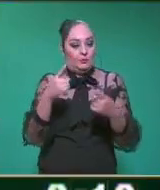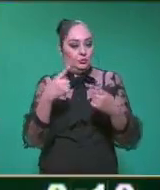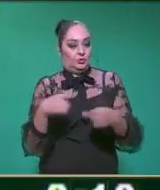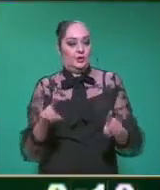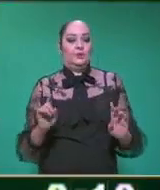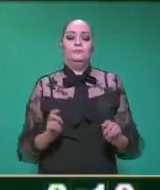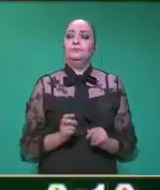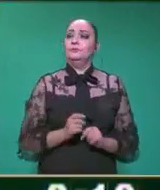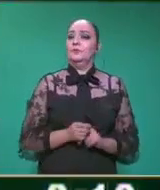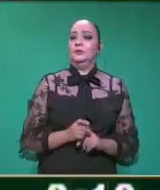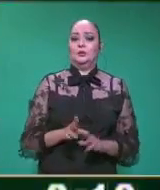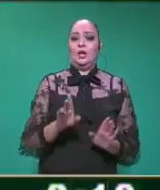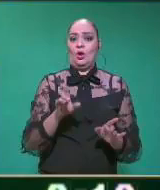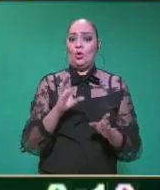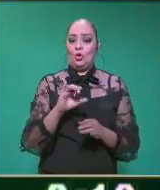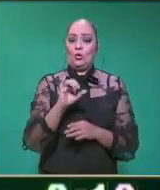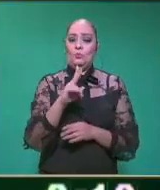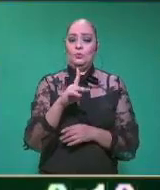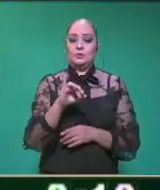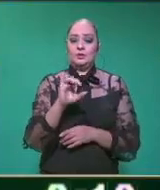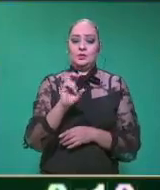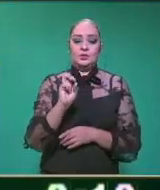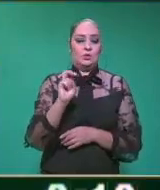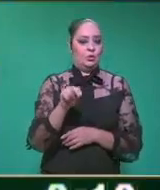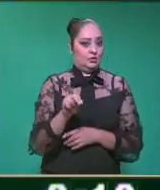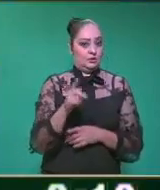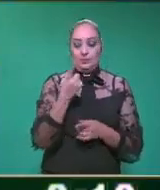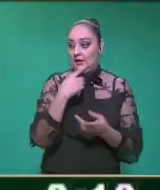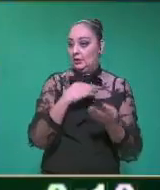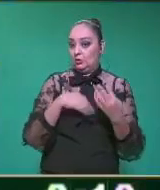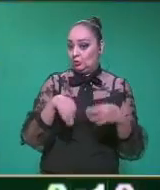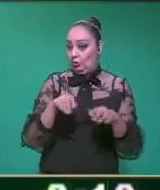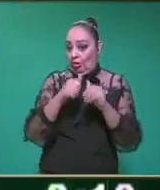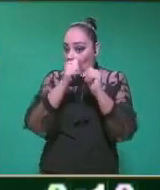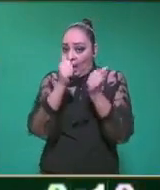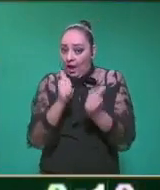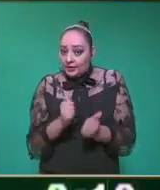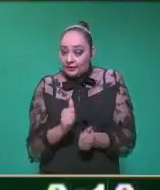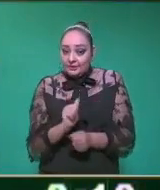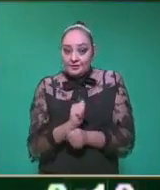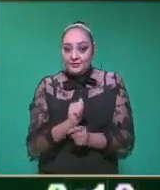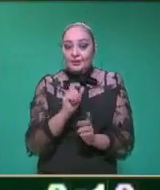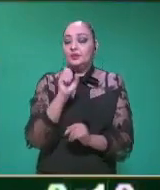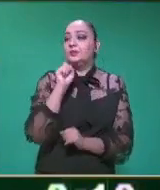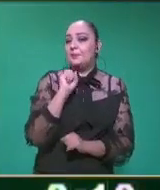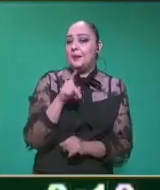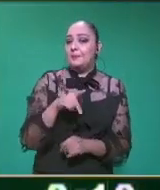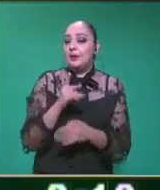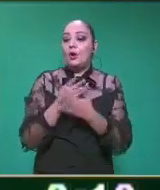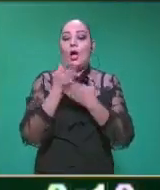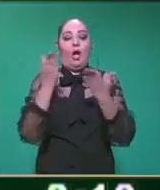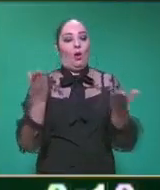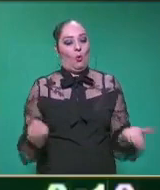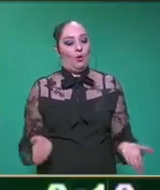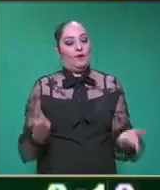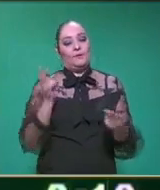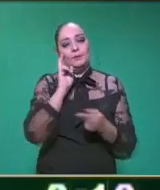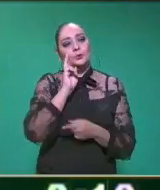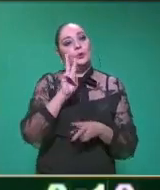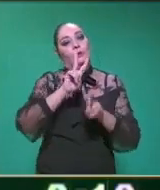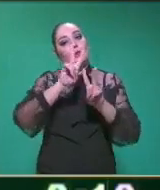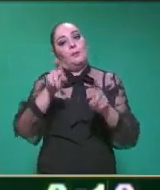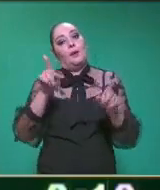la composición entra en cualquier disciplina artística, pero en este caso lo que nos tiene aquí es la composición musical.